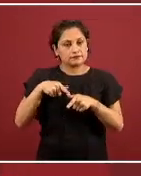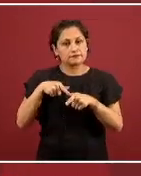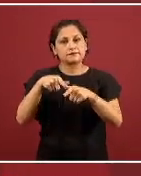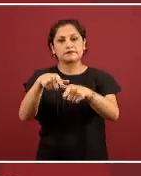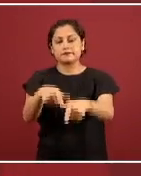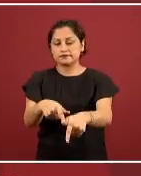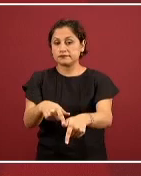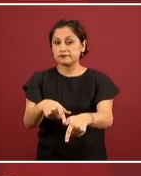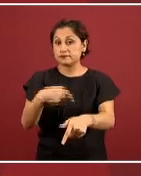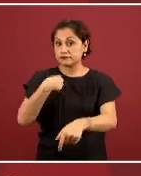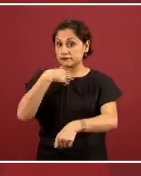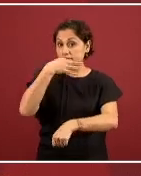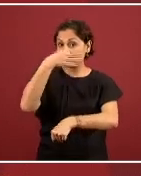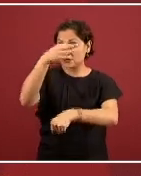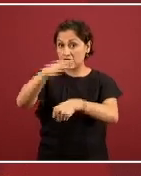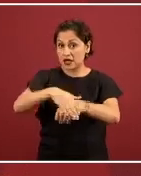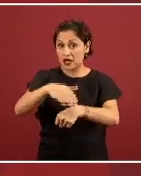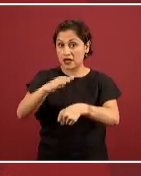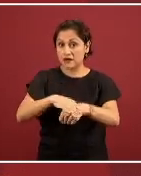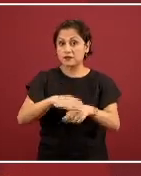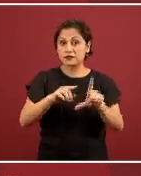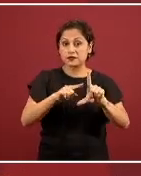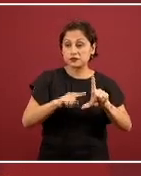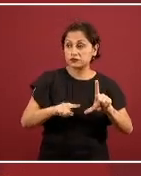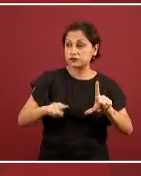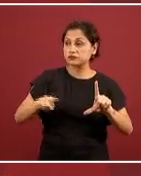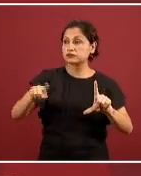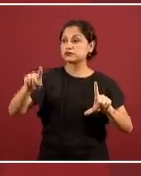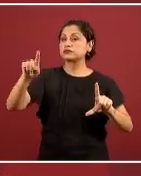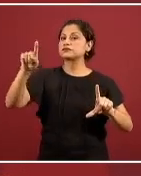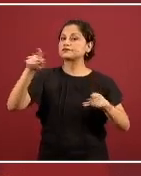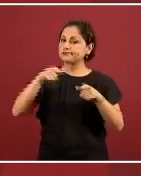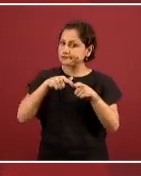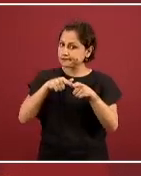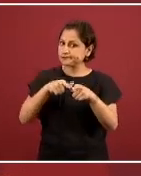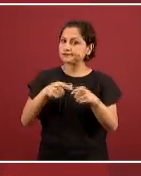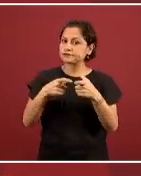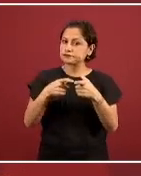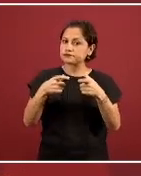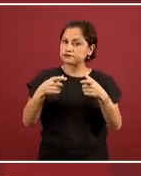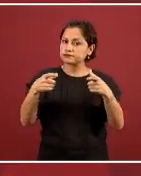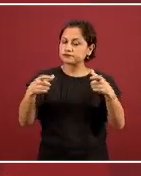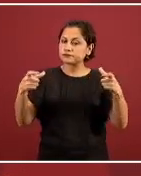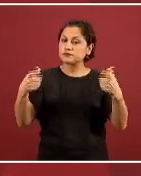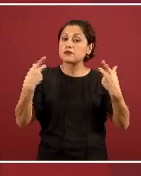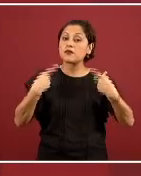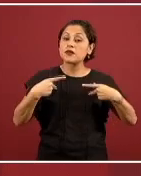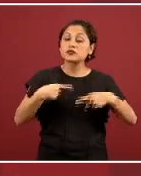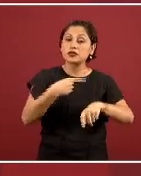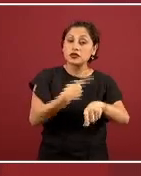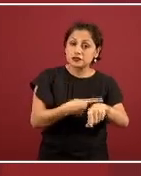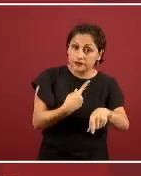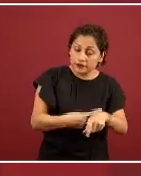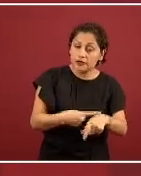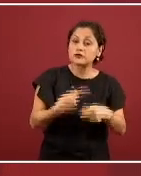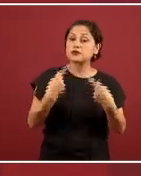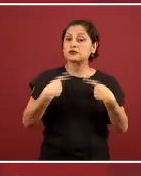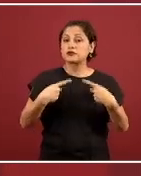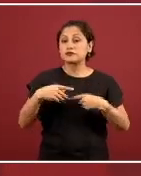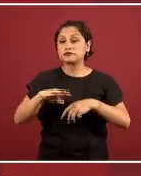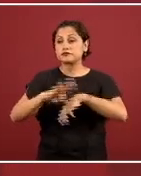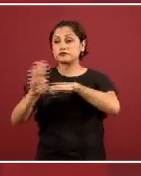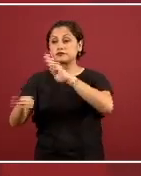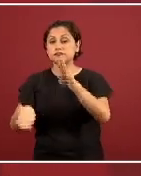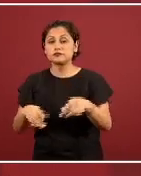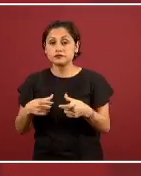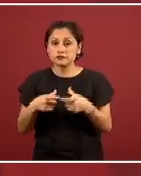sigue ascendiendo la curva epidémica de casos y también la de mortalidad tal como lo presentamos aquí cada día necesitamos